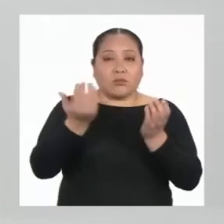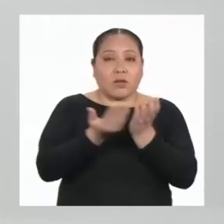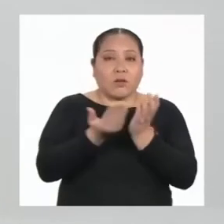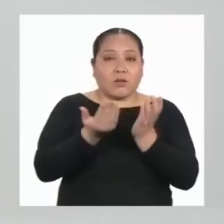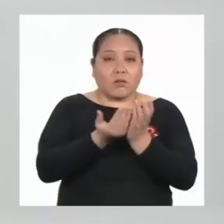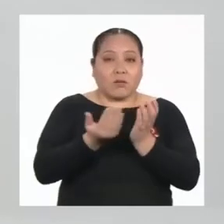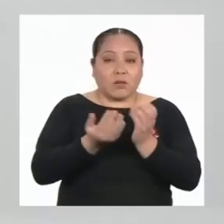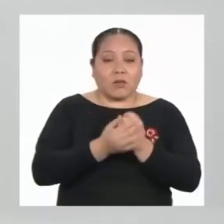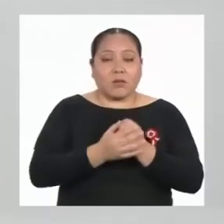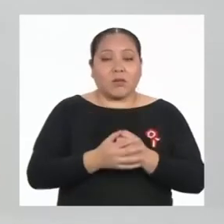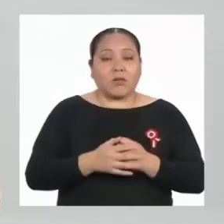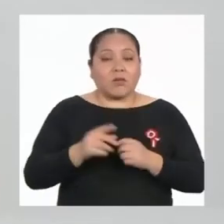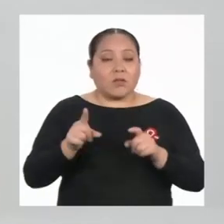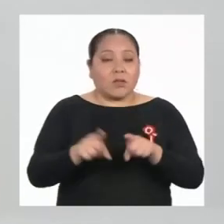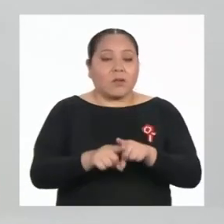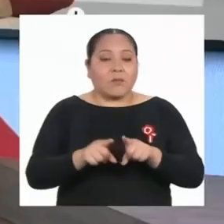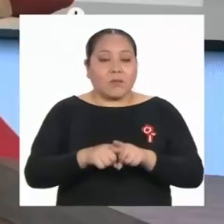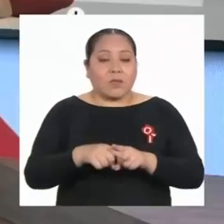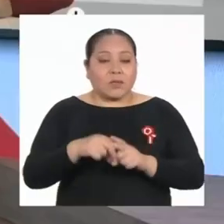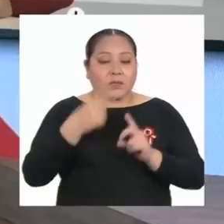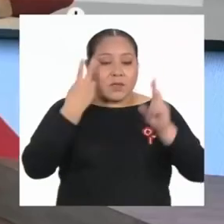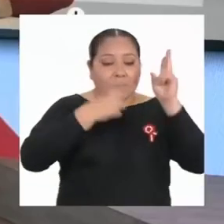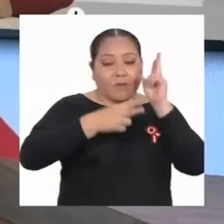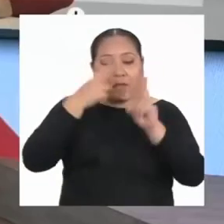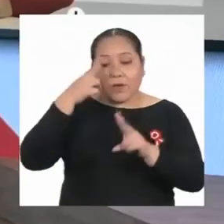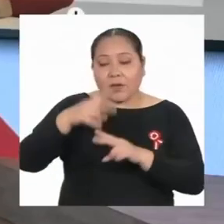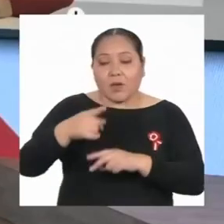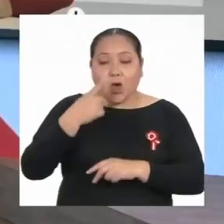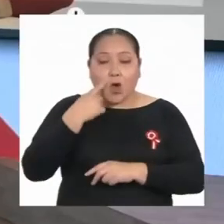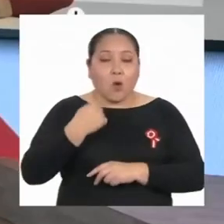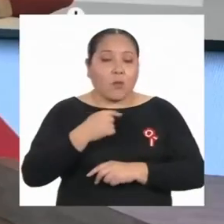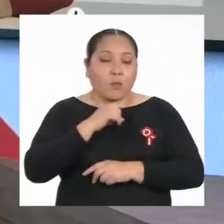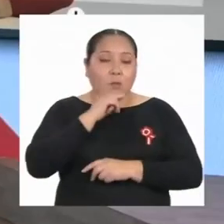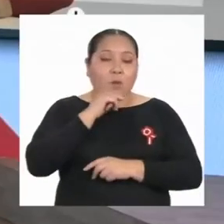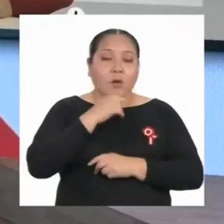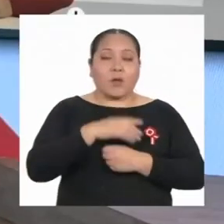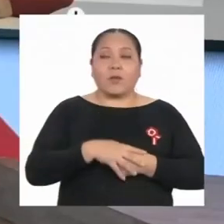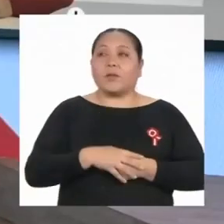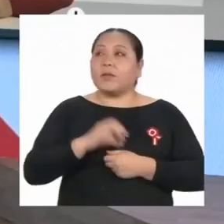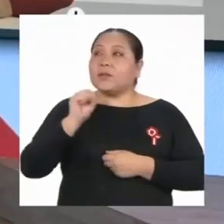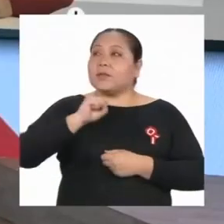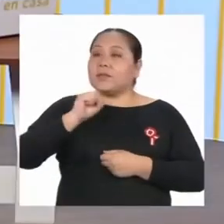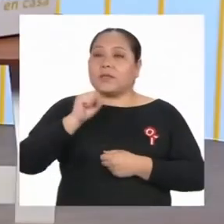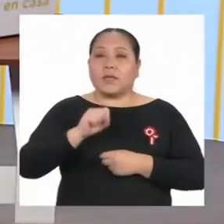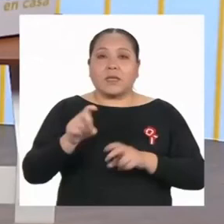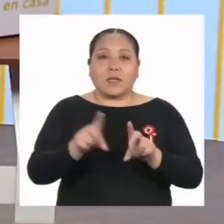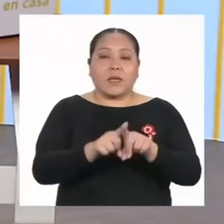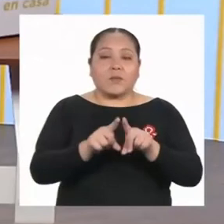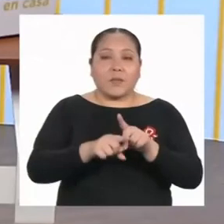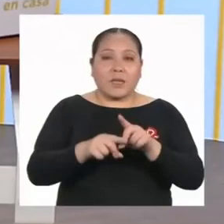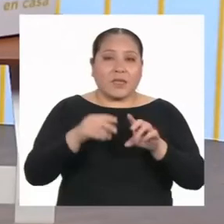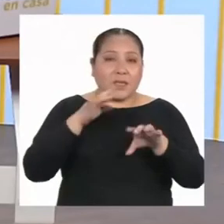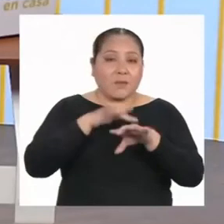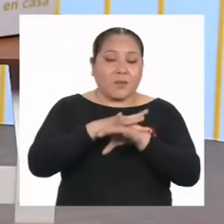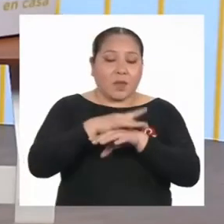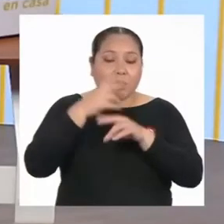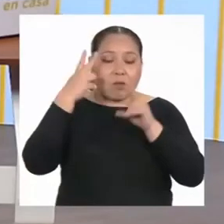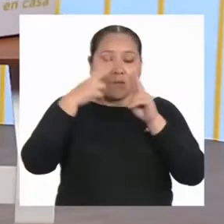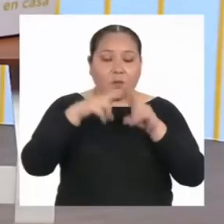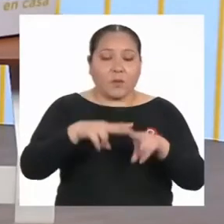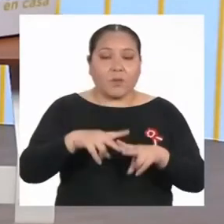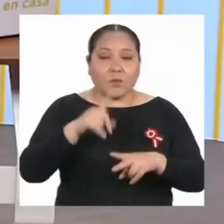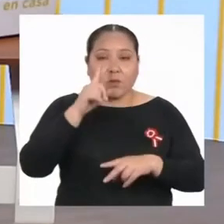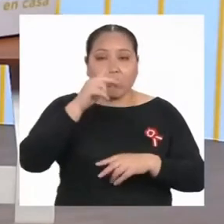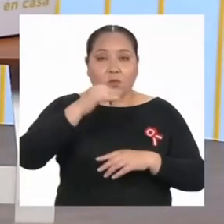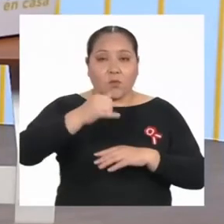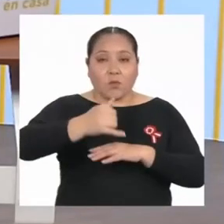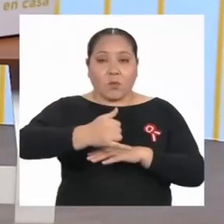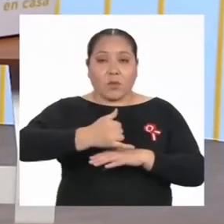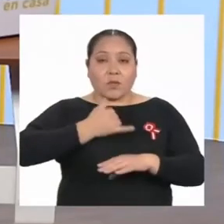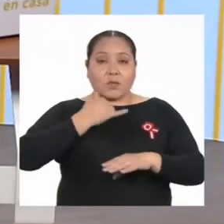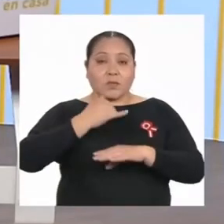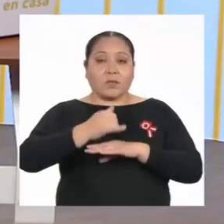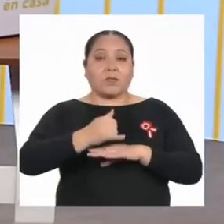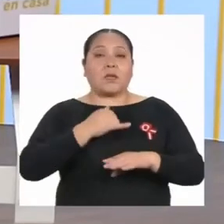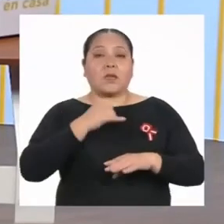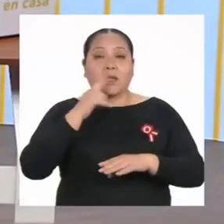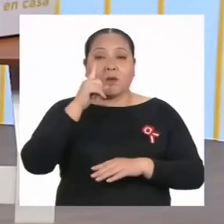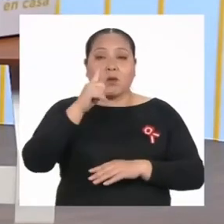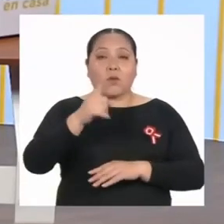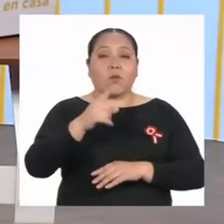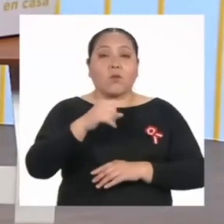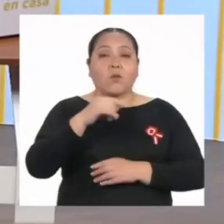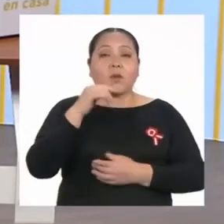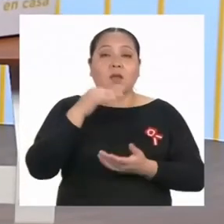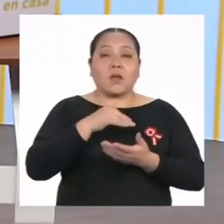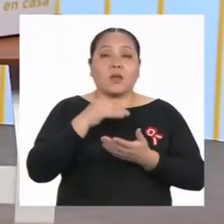bajo un enfoque de género. Justo vimos un caso más temprano, cuando en uno de los mensajes que nos llegó, un